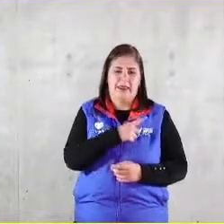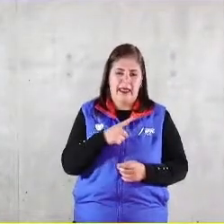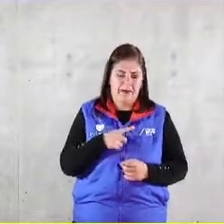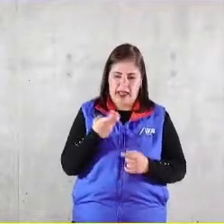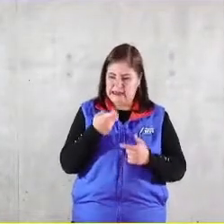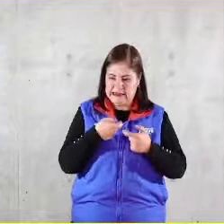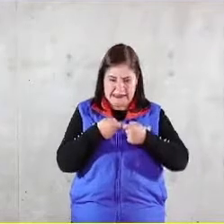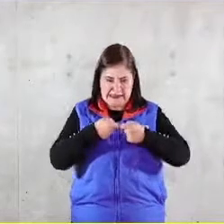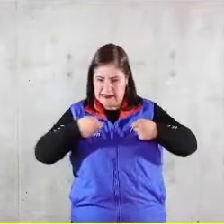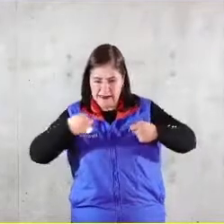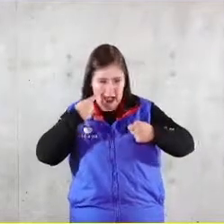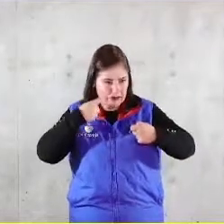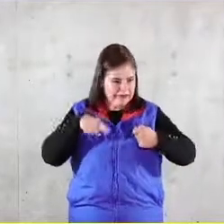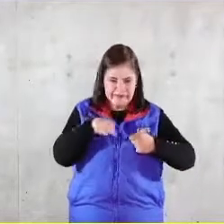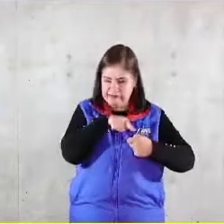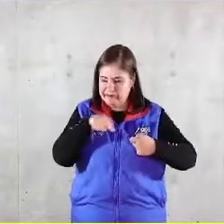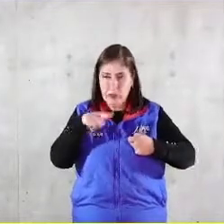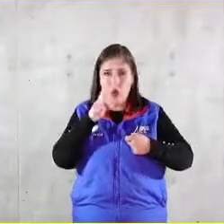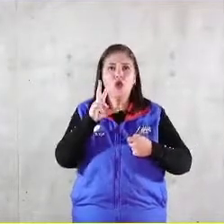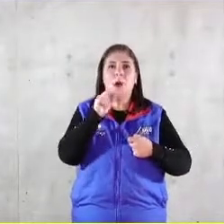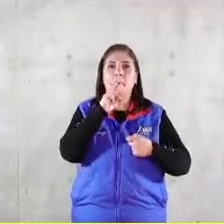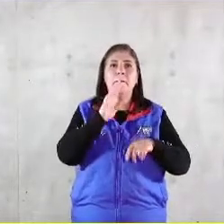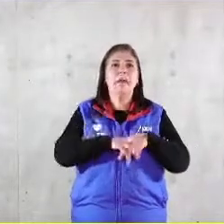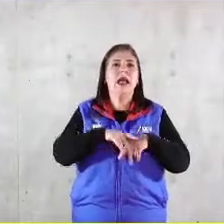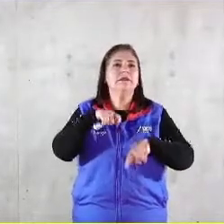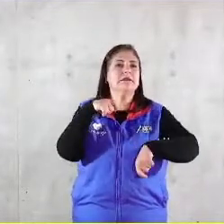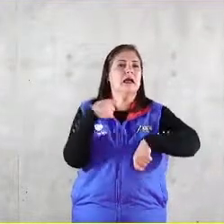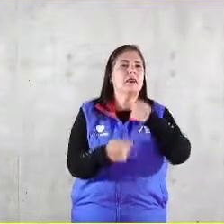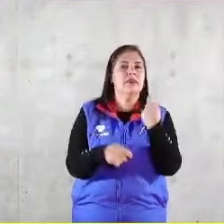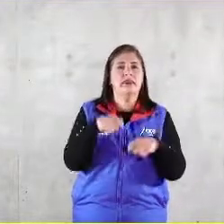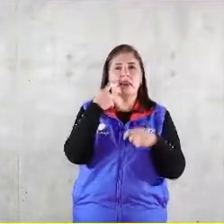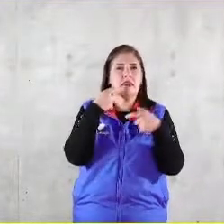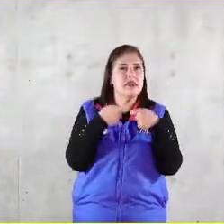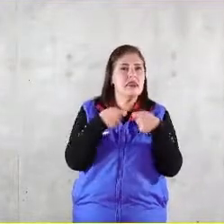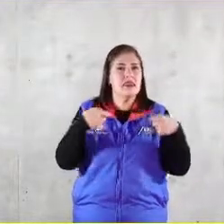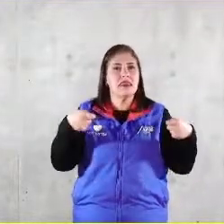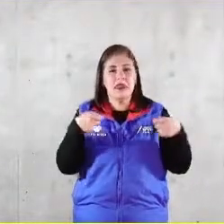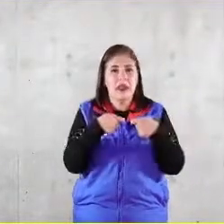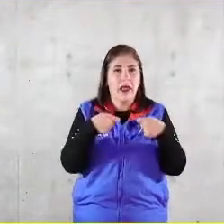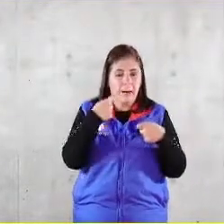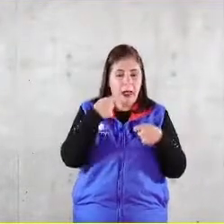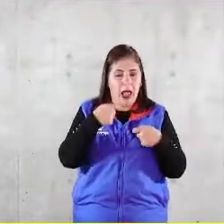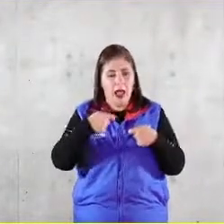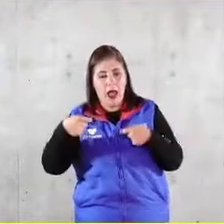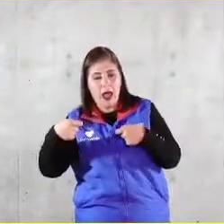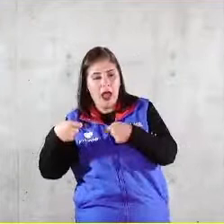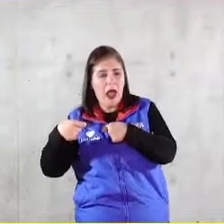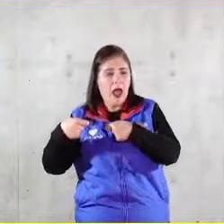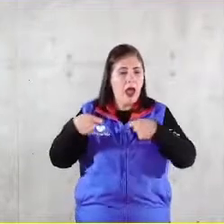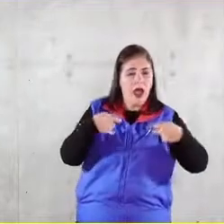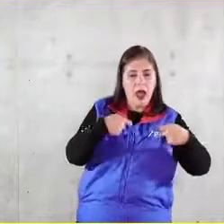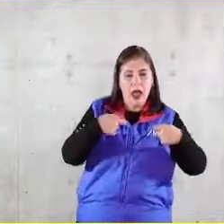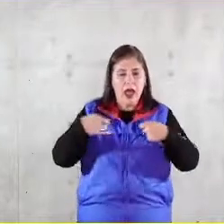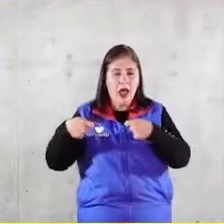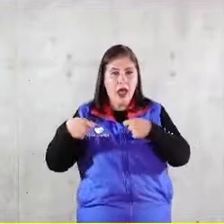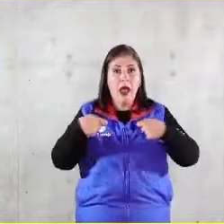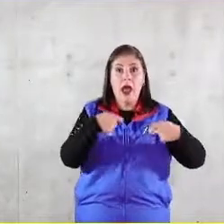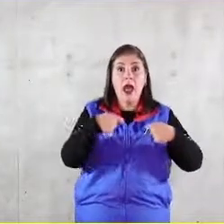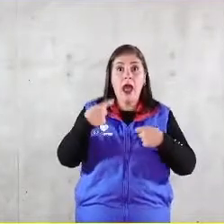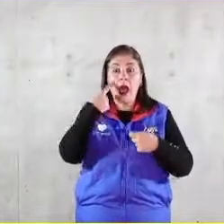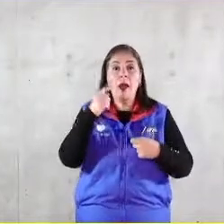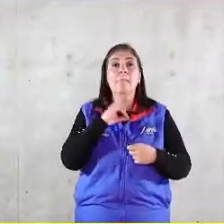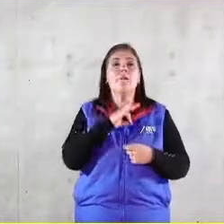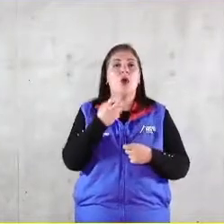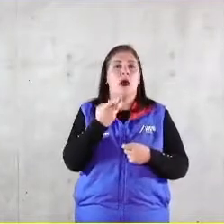en un resorte ese resorte que cuando tira más de un lado lo jalamos al centro y cuando tira más del otro lo jalamos al centro porque hay que